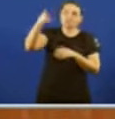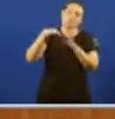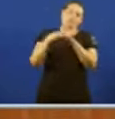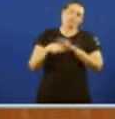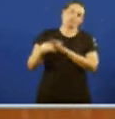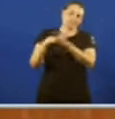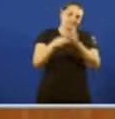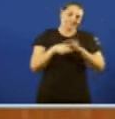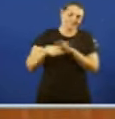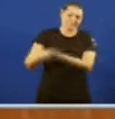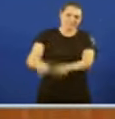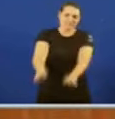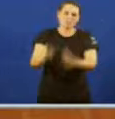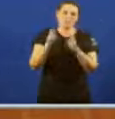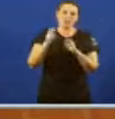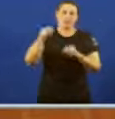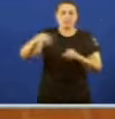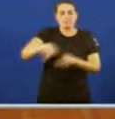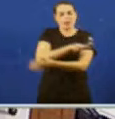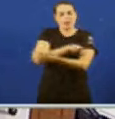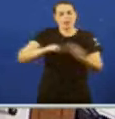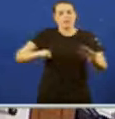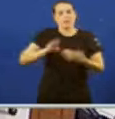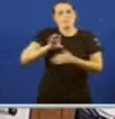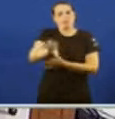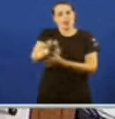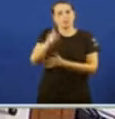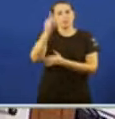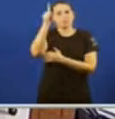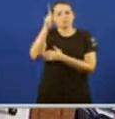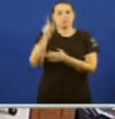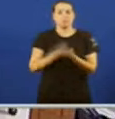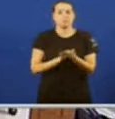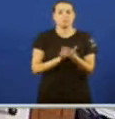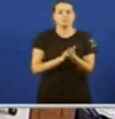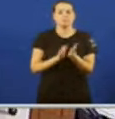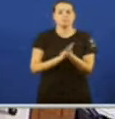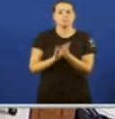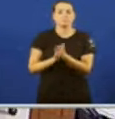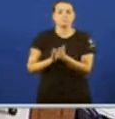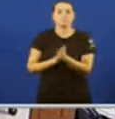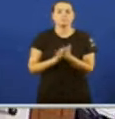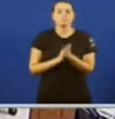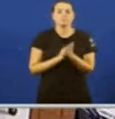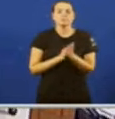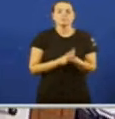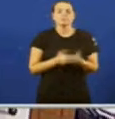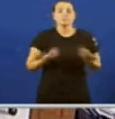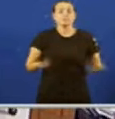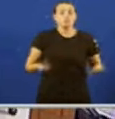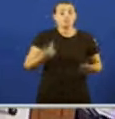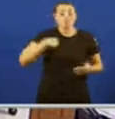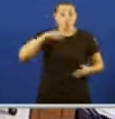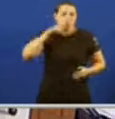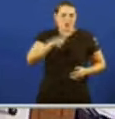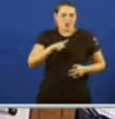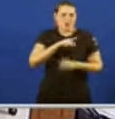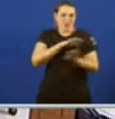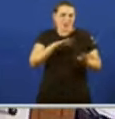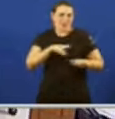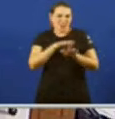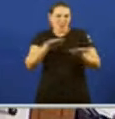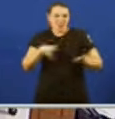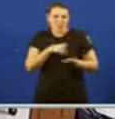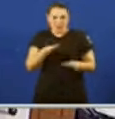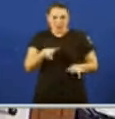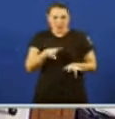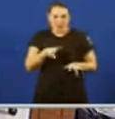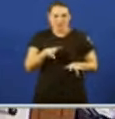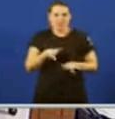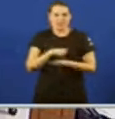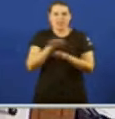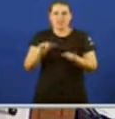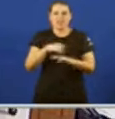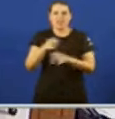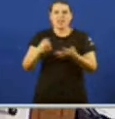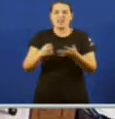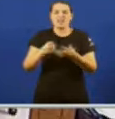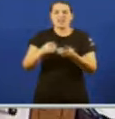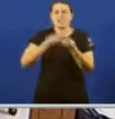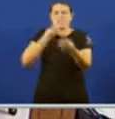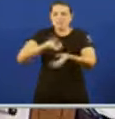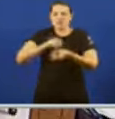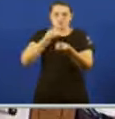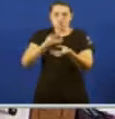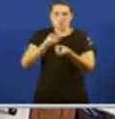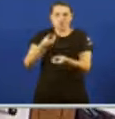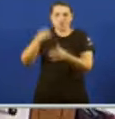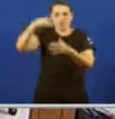esperanza Por futuro para este país A malicia A malicia Da manipulación informativa Foi grande Na